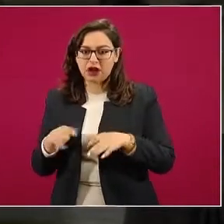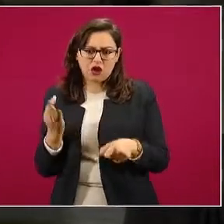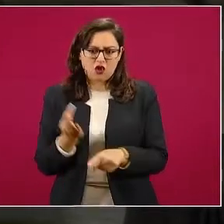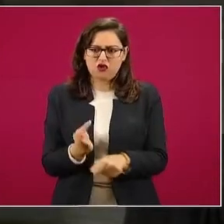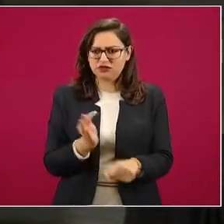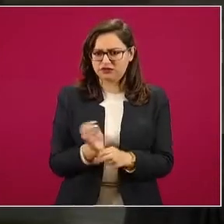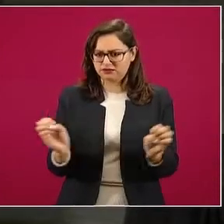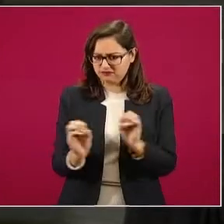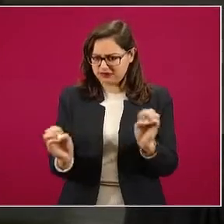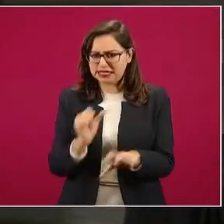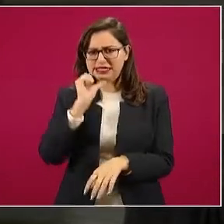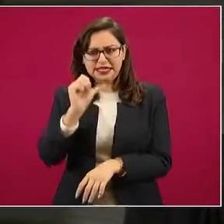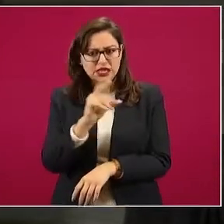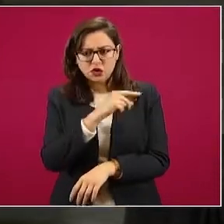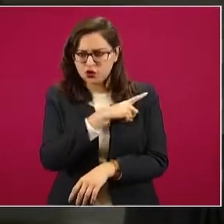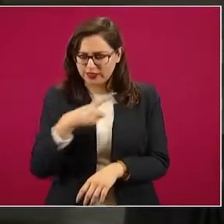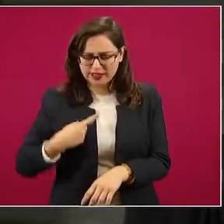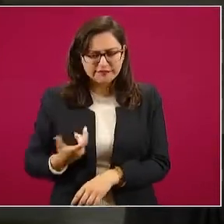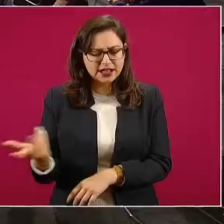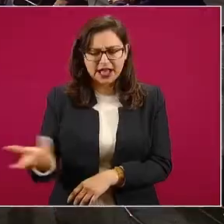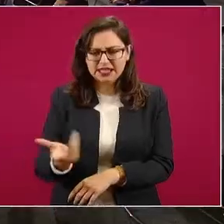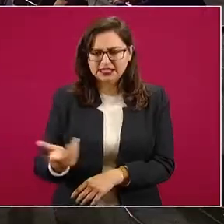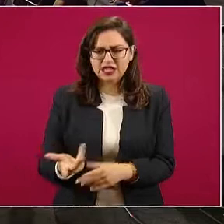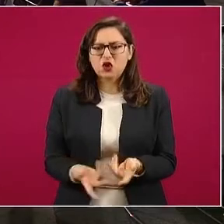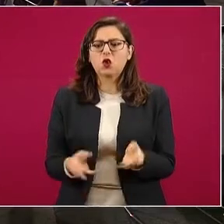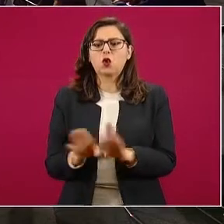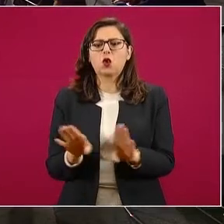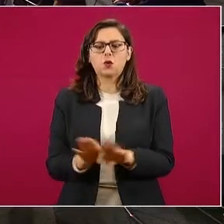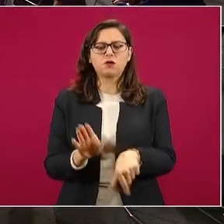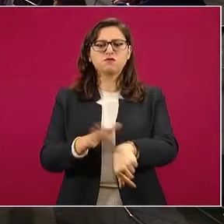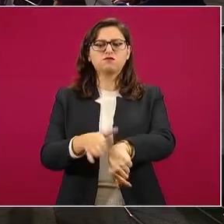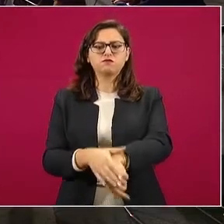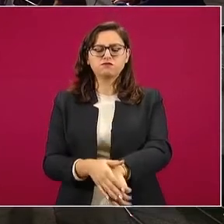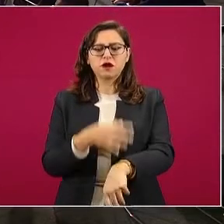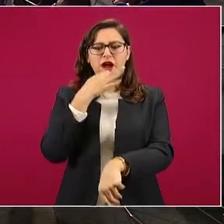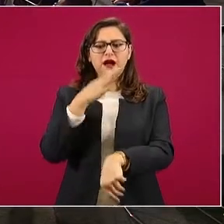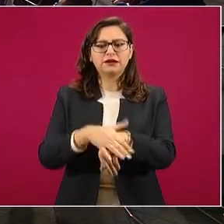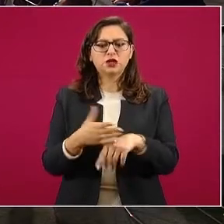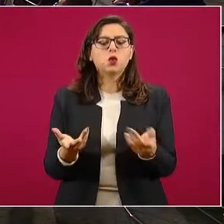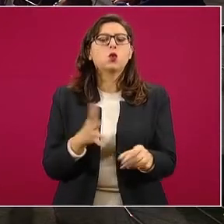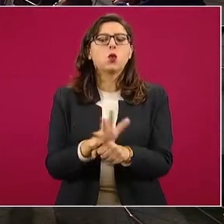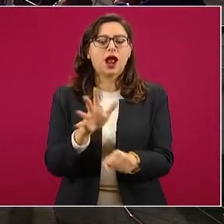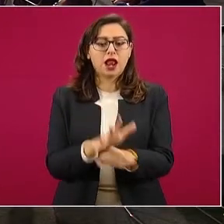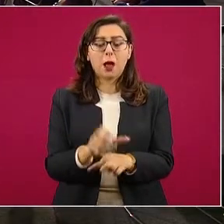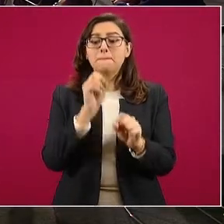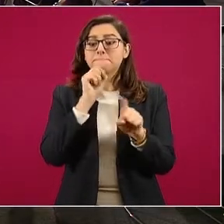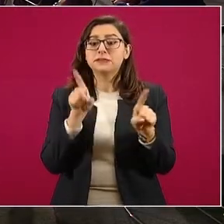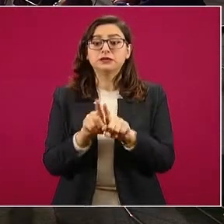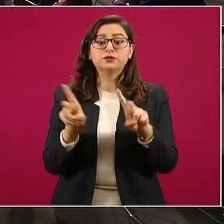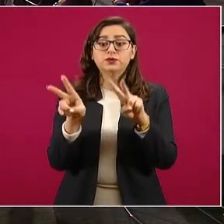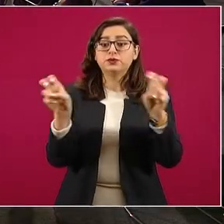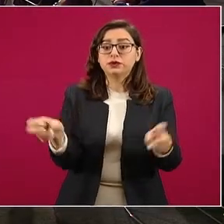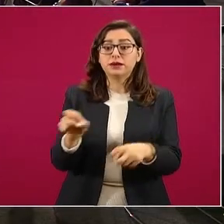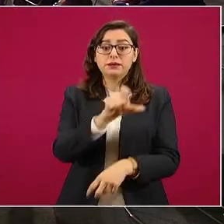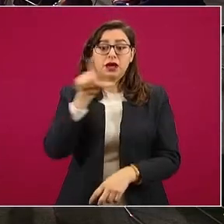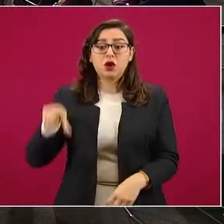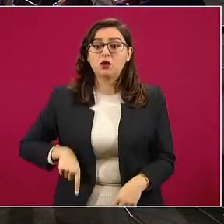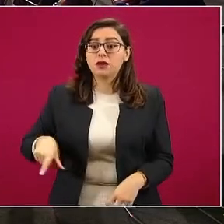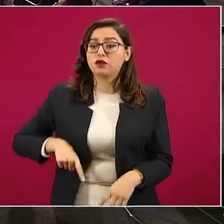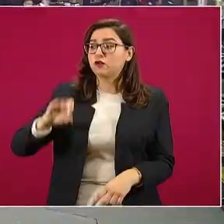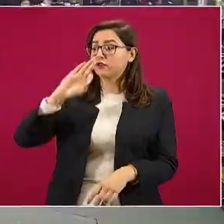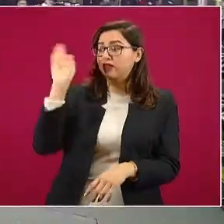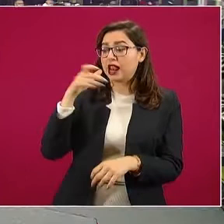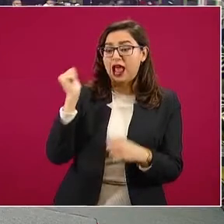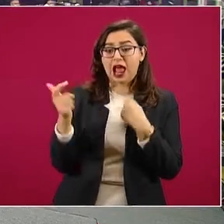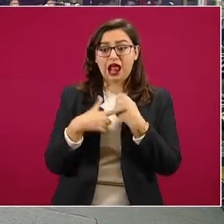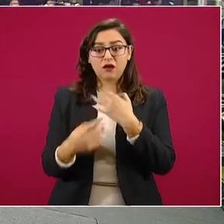tendrían que estarse promoviendo. ¿Cuál sería el llamado que harían ustedes? O si el gobierno federal va a tener un mensaje